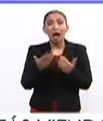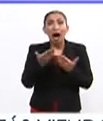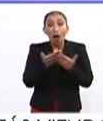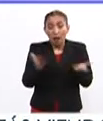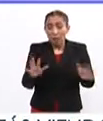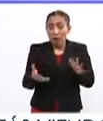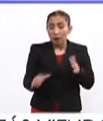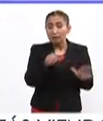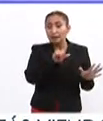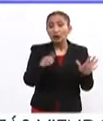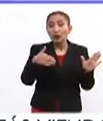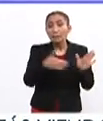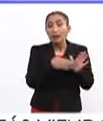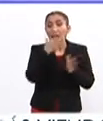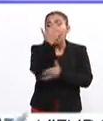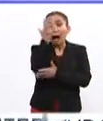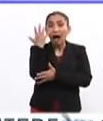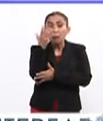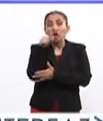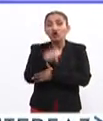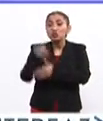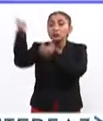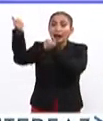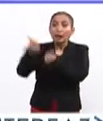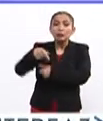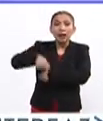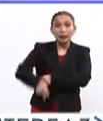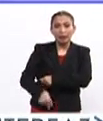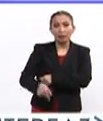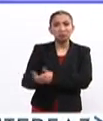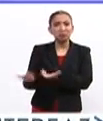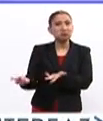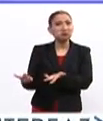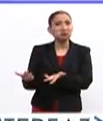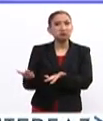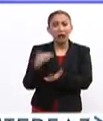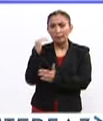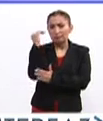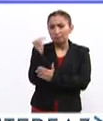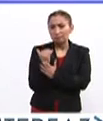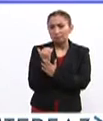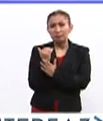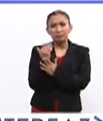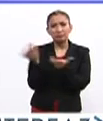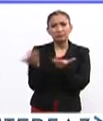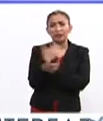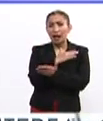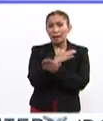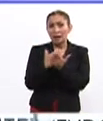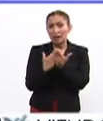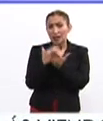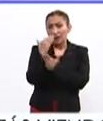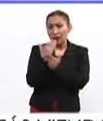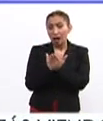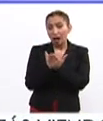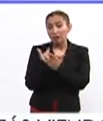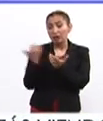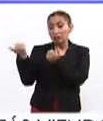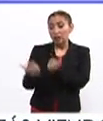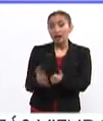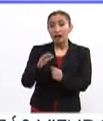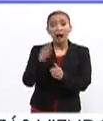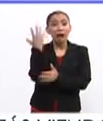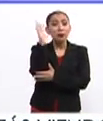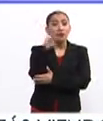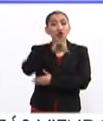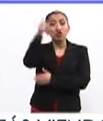aproximadamente 600 mil árboles los que importamos. Eso es, hemos reducido en menos de la mitad los árboles importados